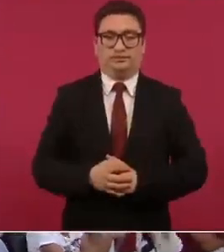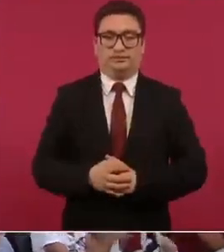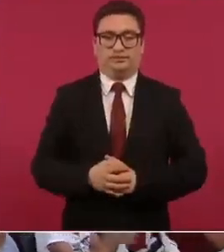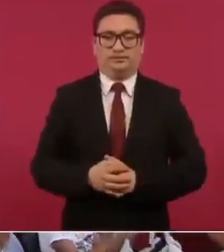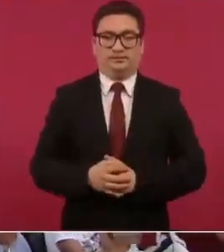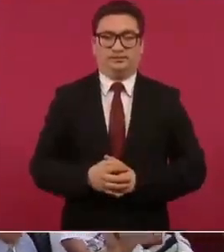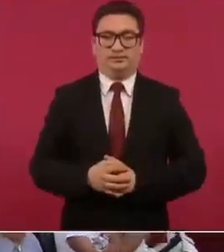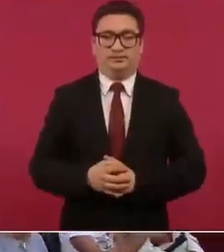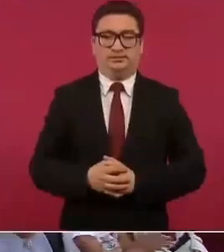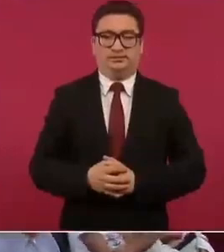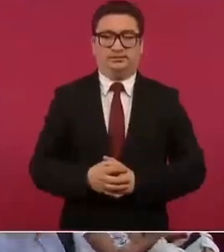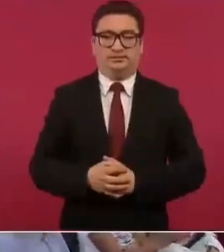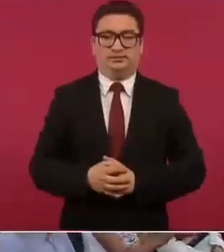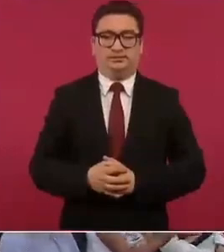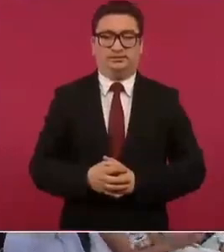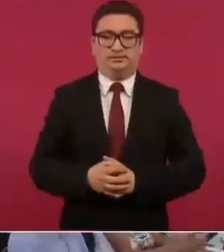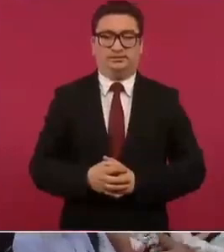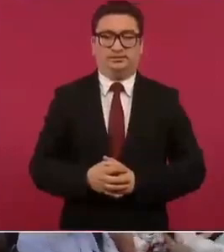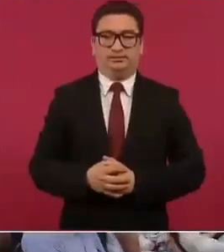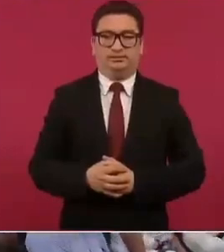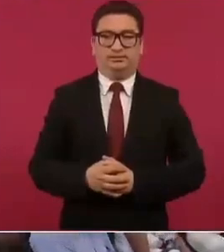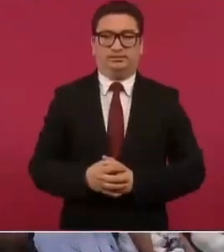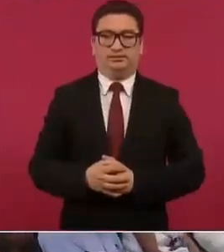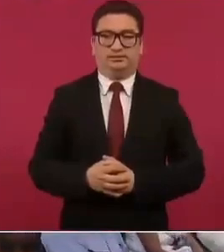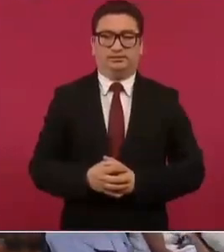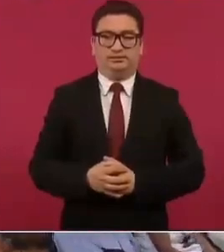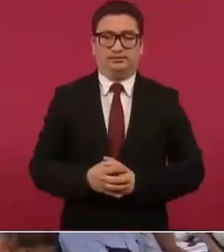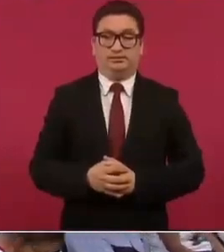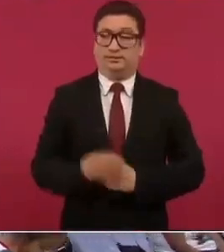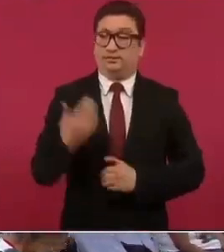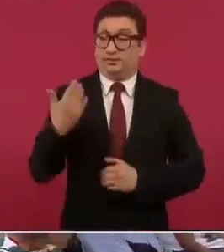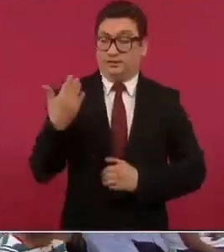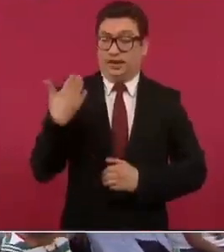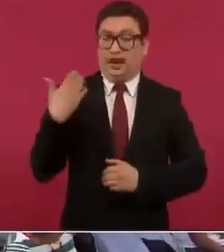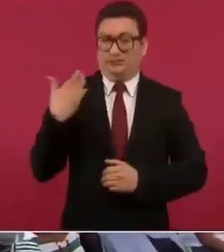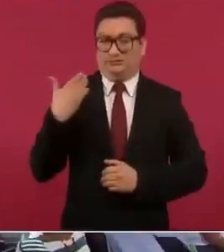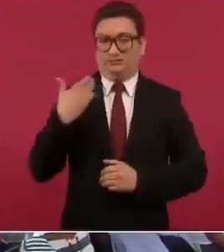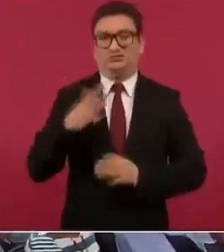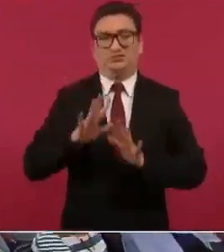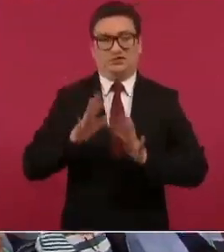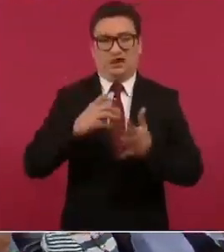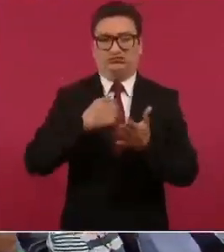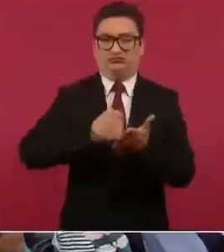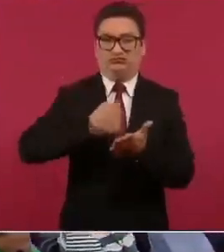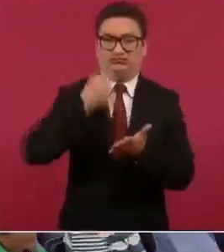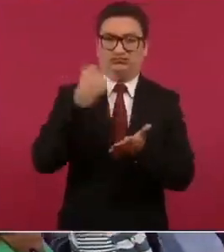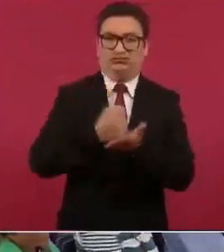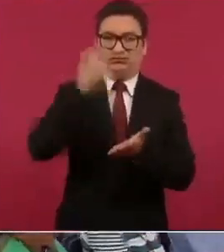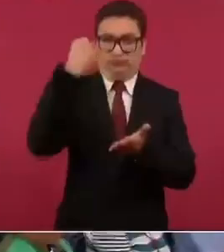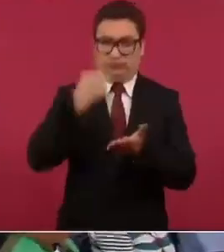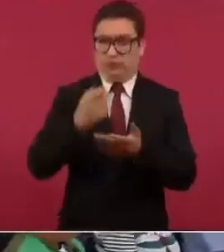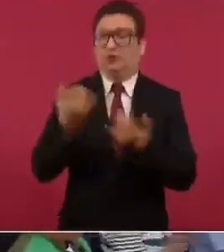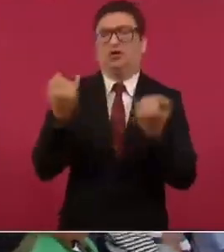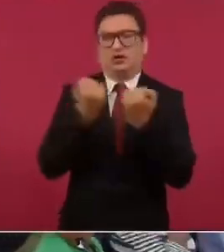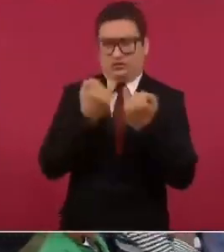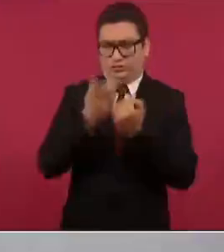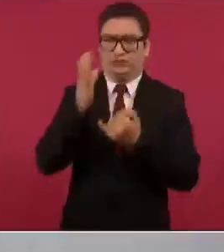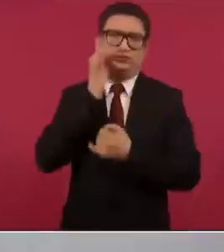se aprobó hace unos días también mi agradecimiento a los legisladores